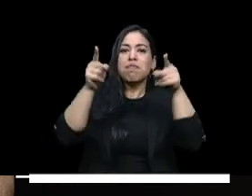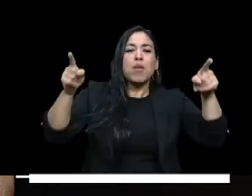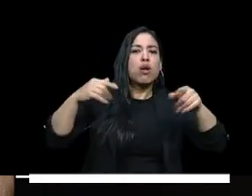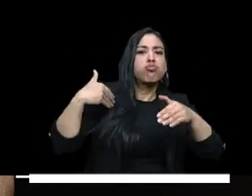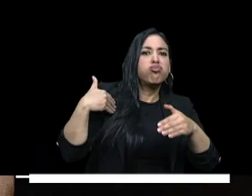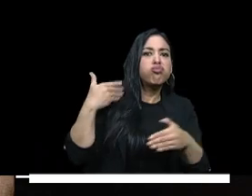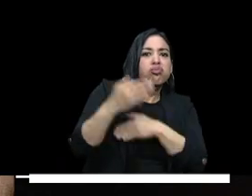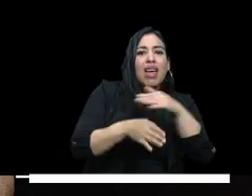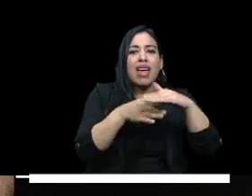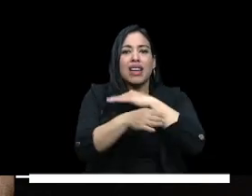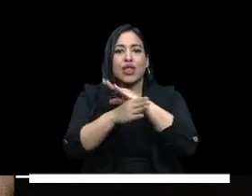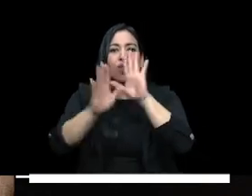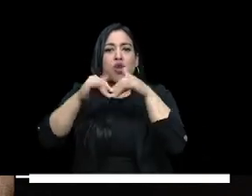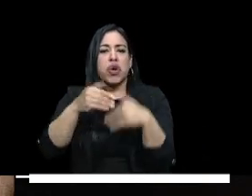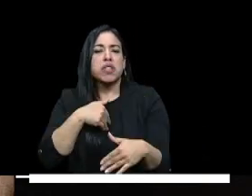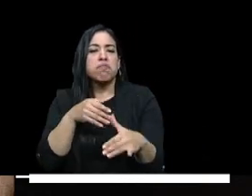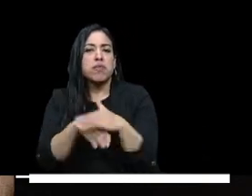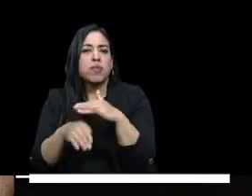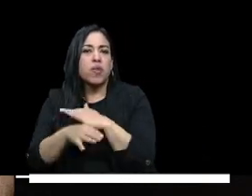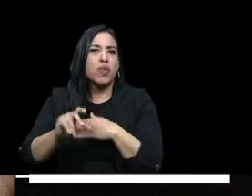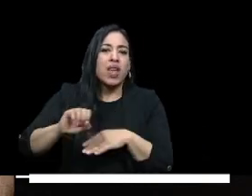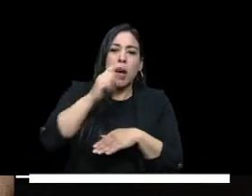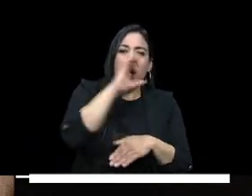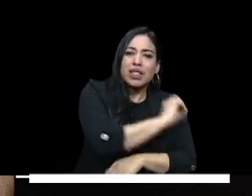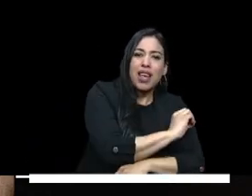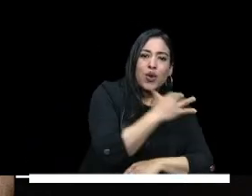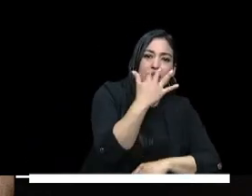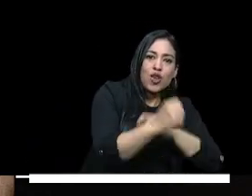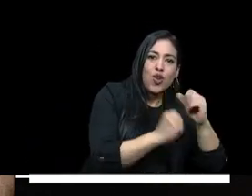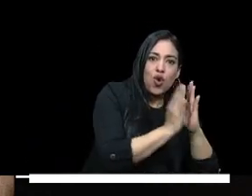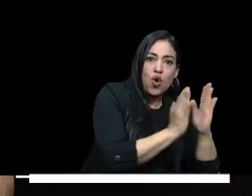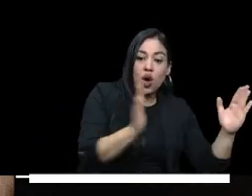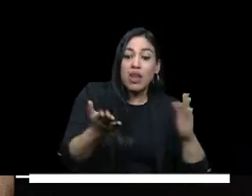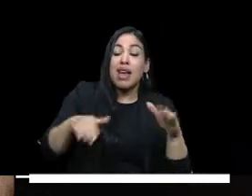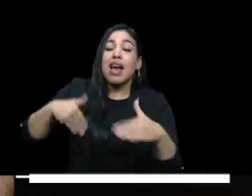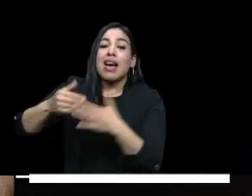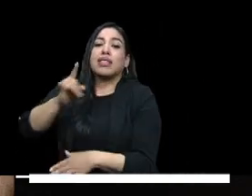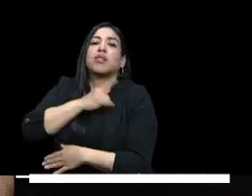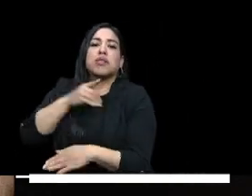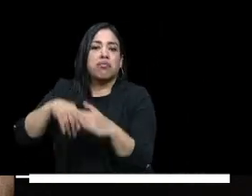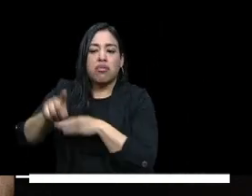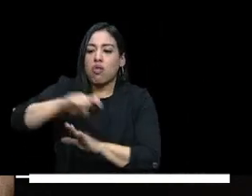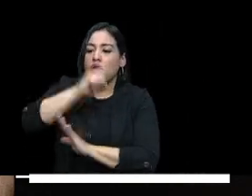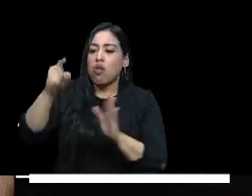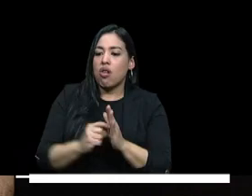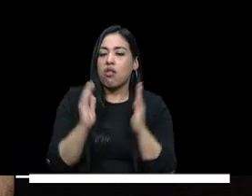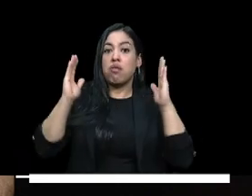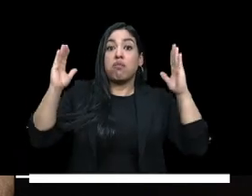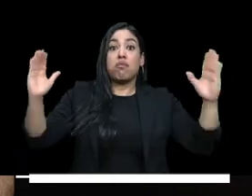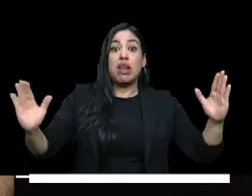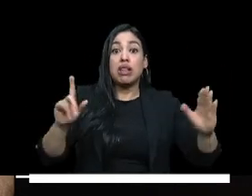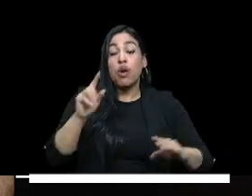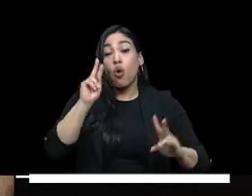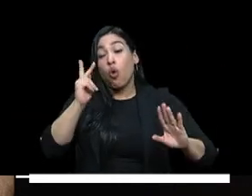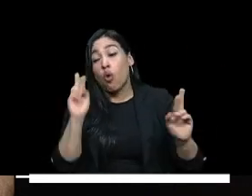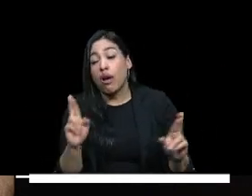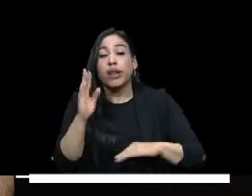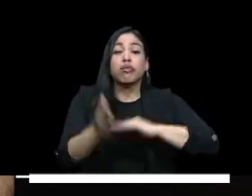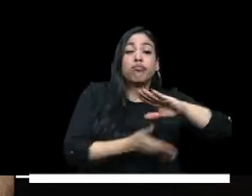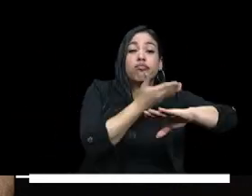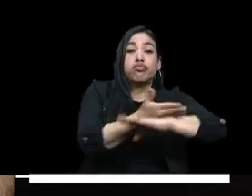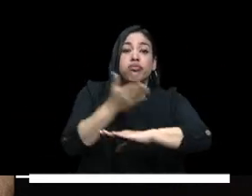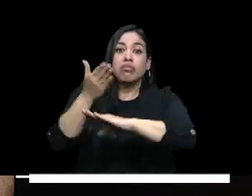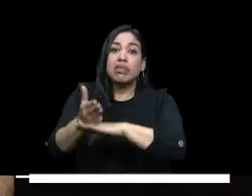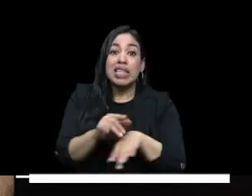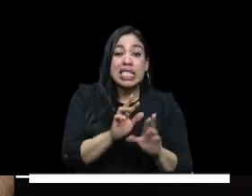gradual del acceso a la educación desde la primera infancia hasta educación superior esperamos que ambas propuestas sean